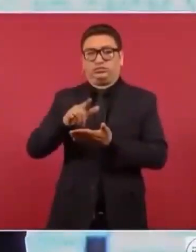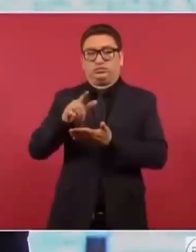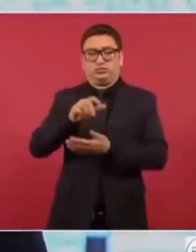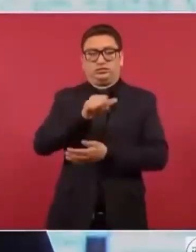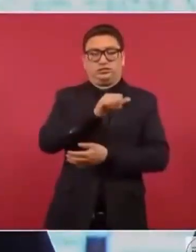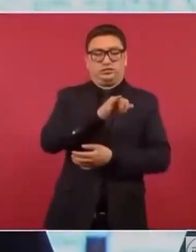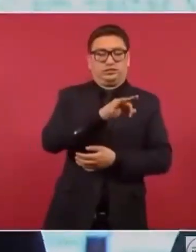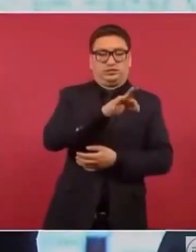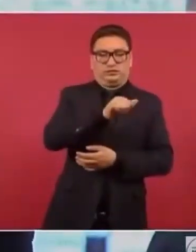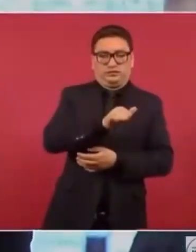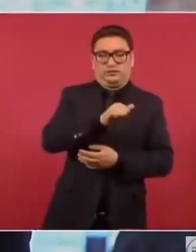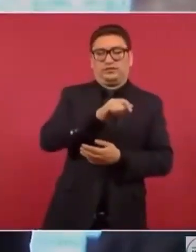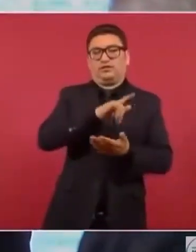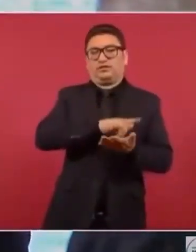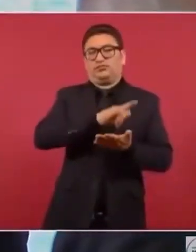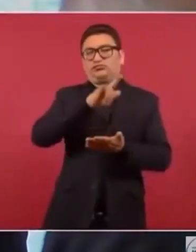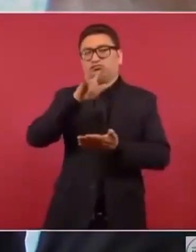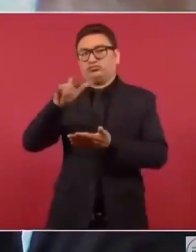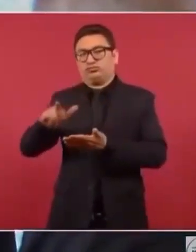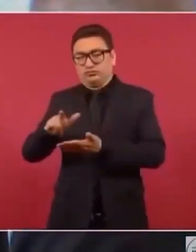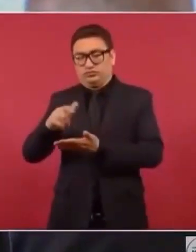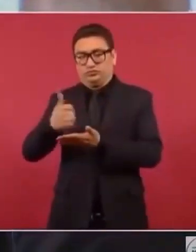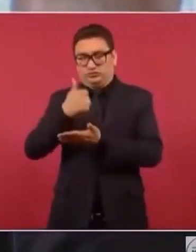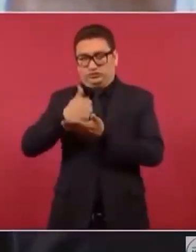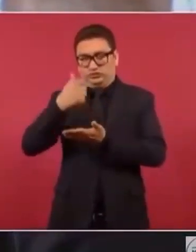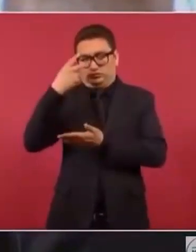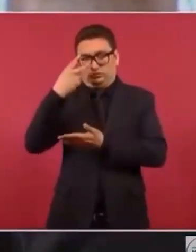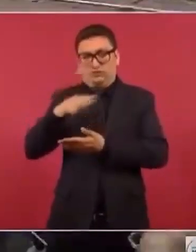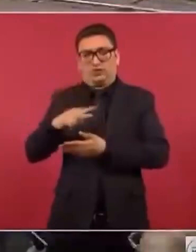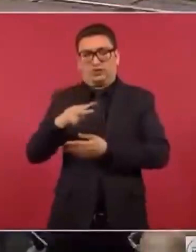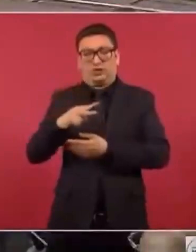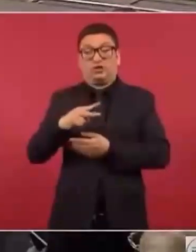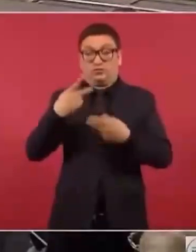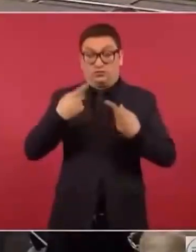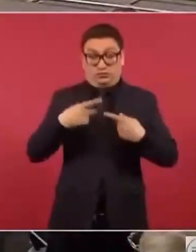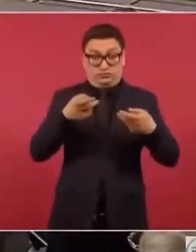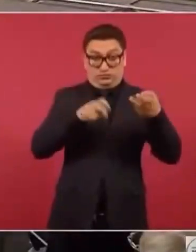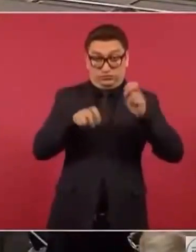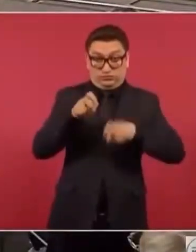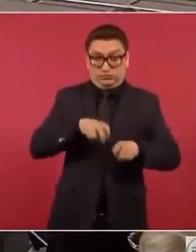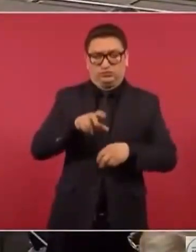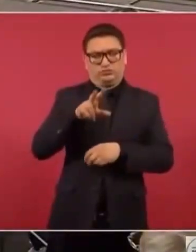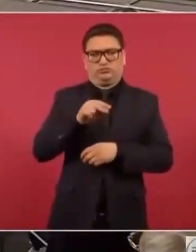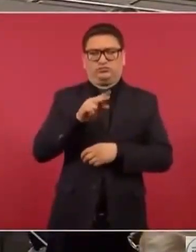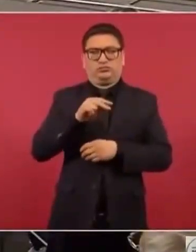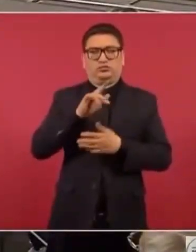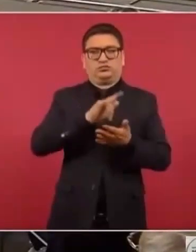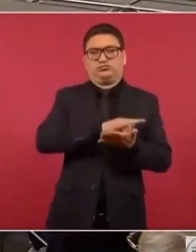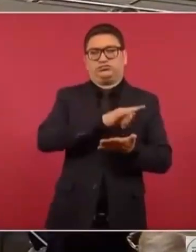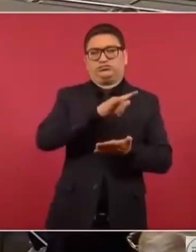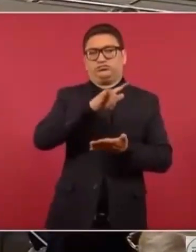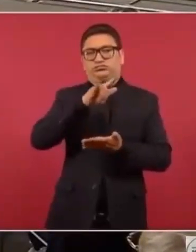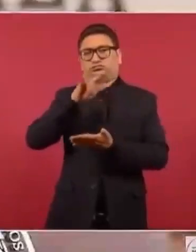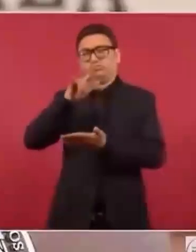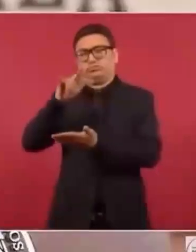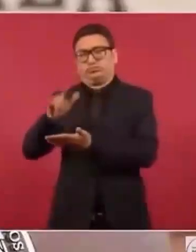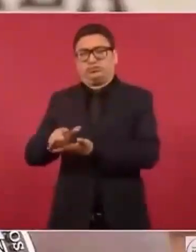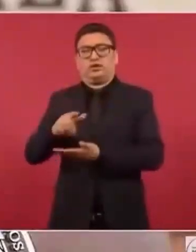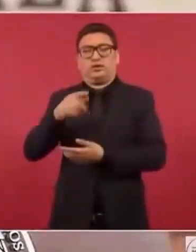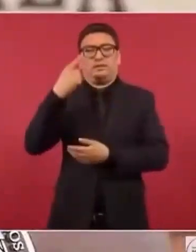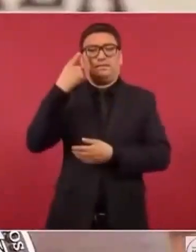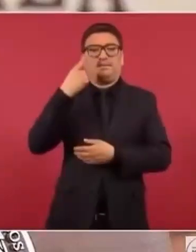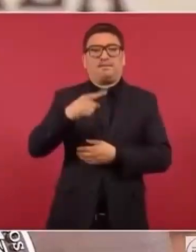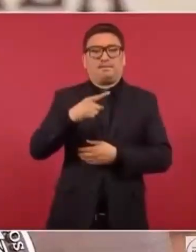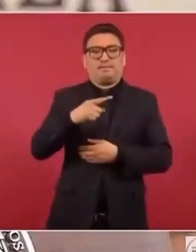el AIFA y el Aeropuerto Internacional de la Ciudad de México no son vuelos comerciales, sino traslados de aeronave realizados